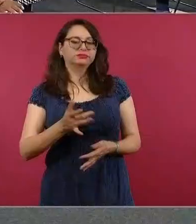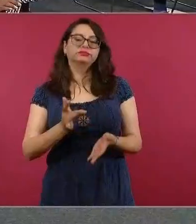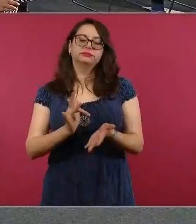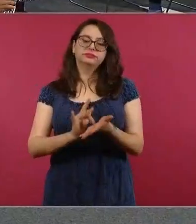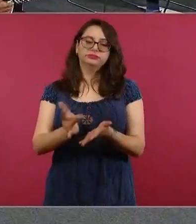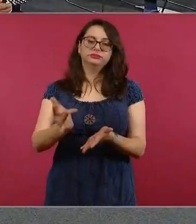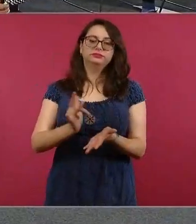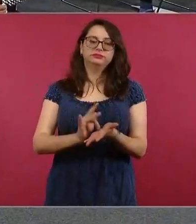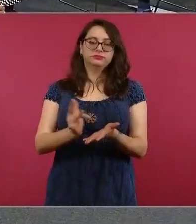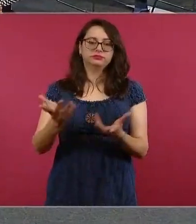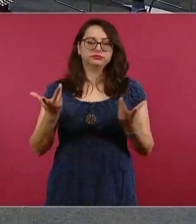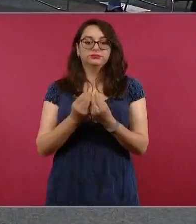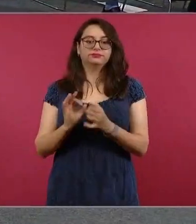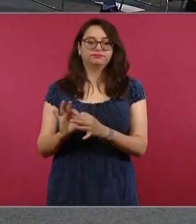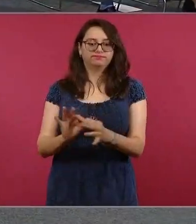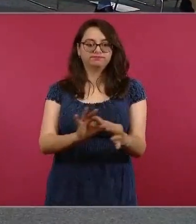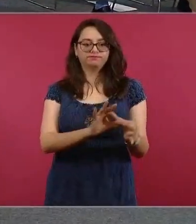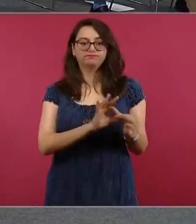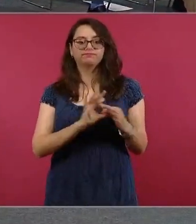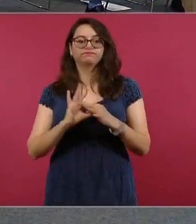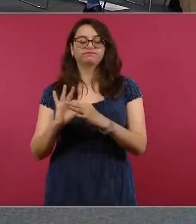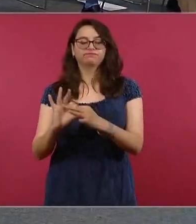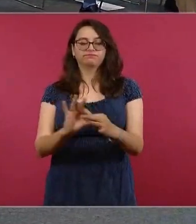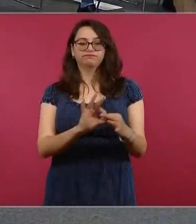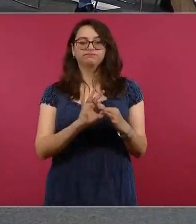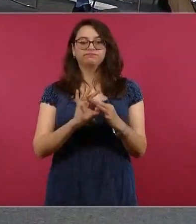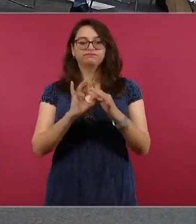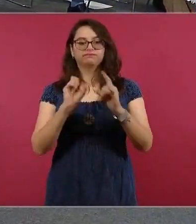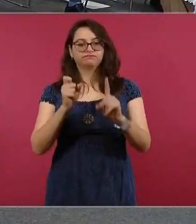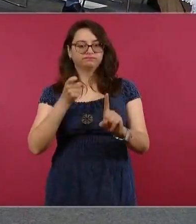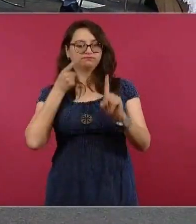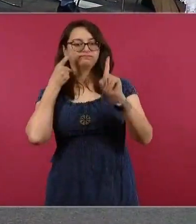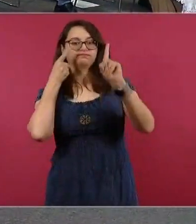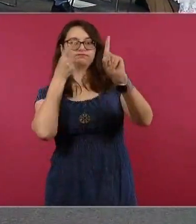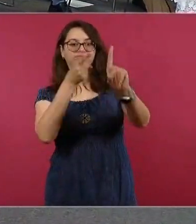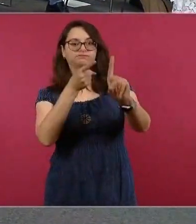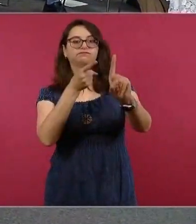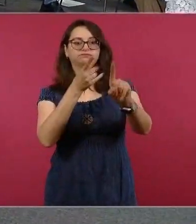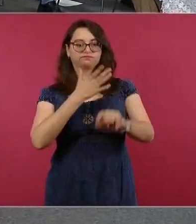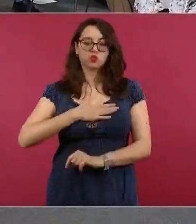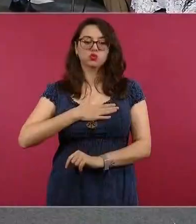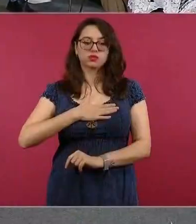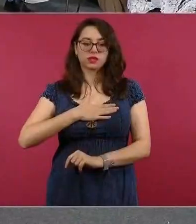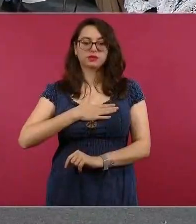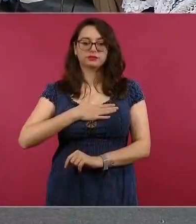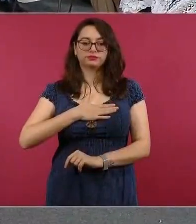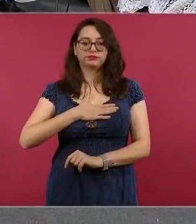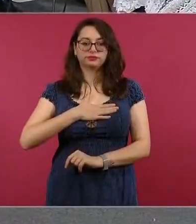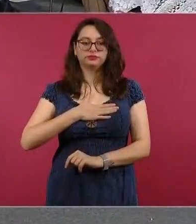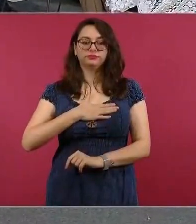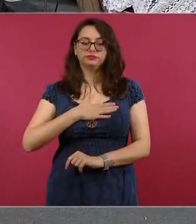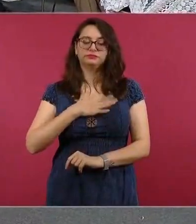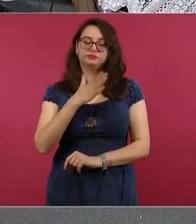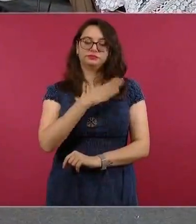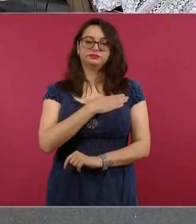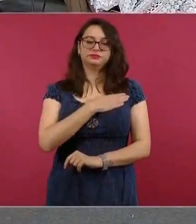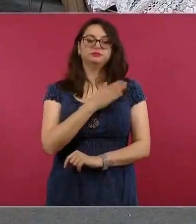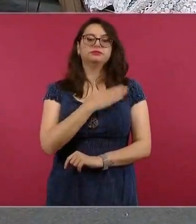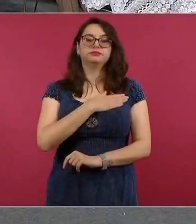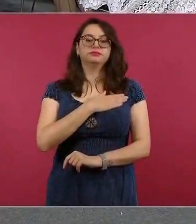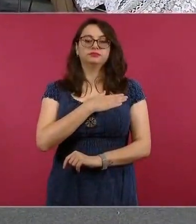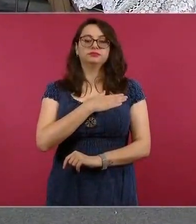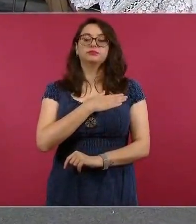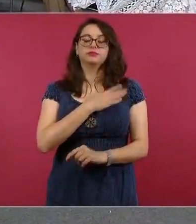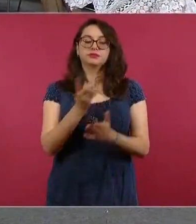de voluntades por una causa muy justa y noble, que es